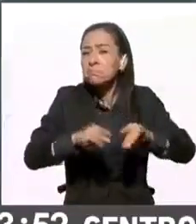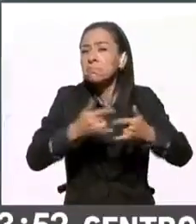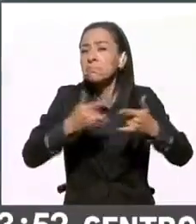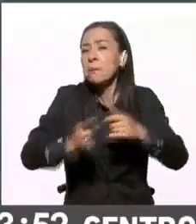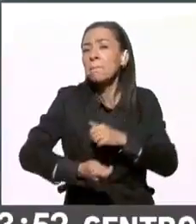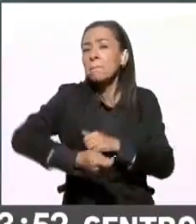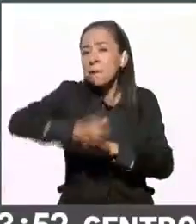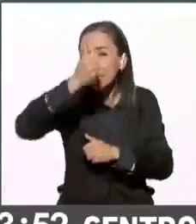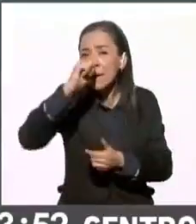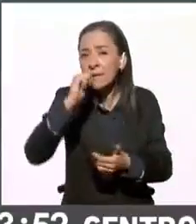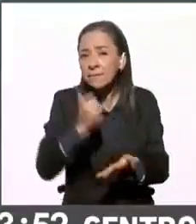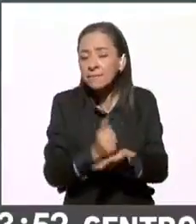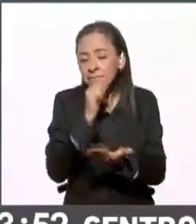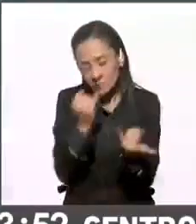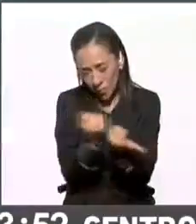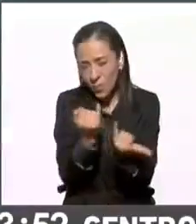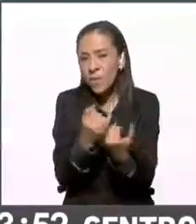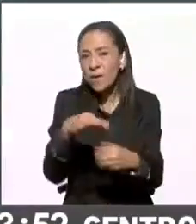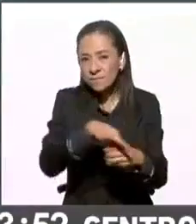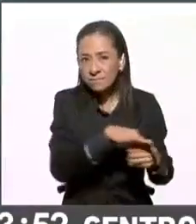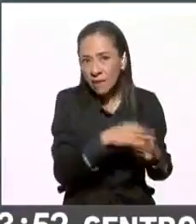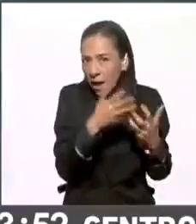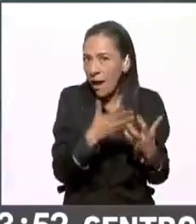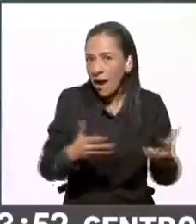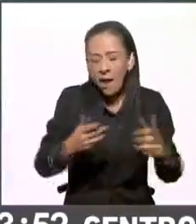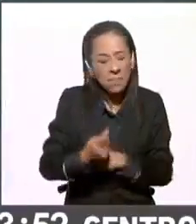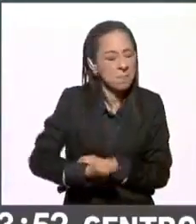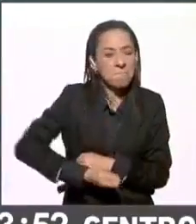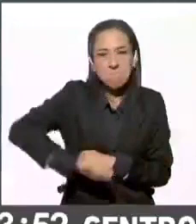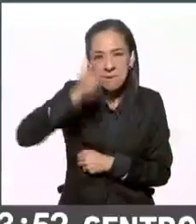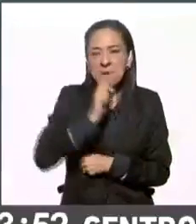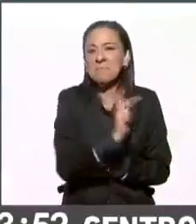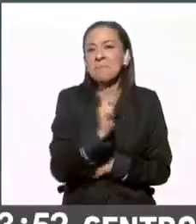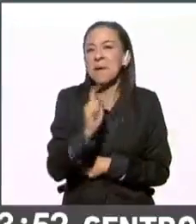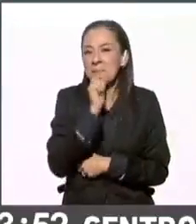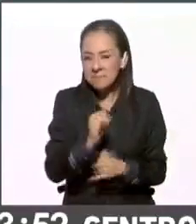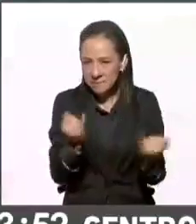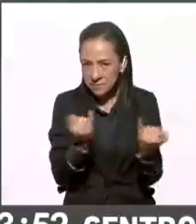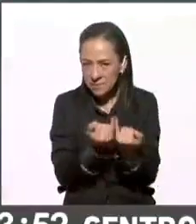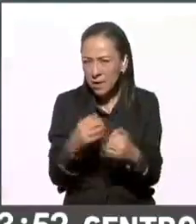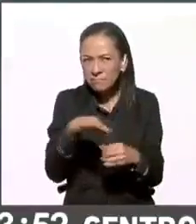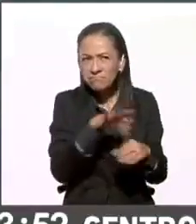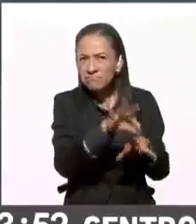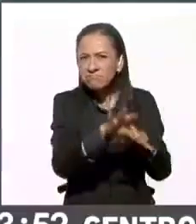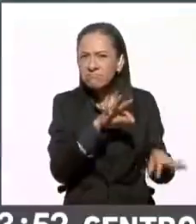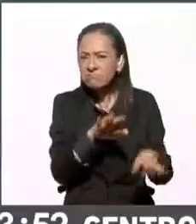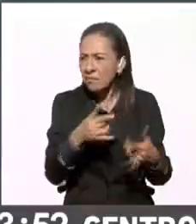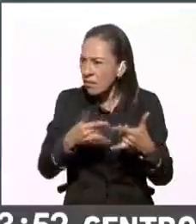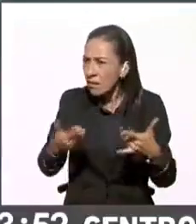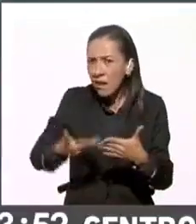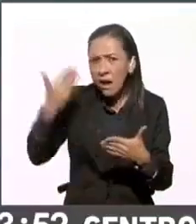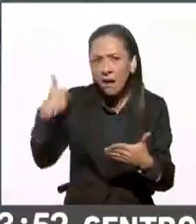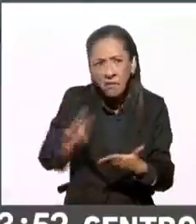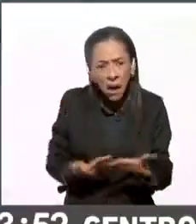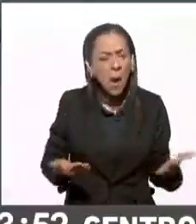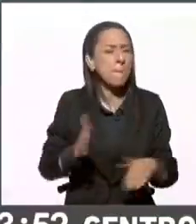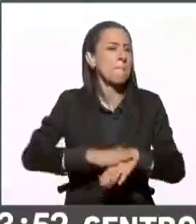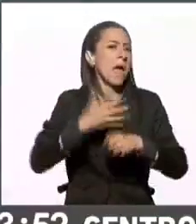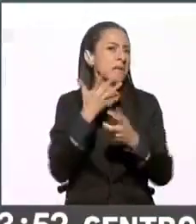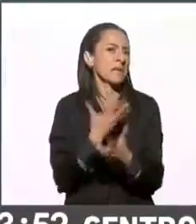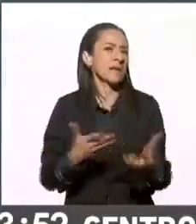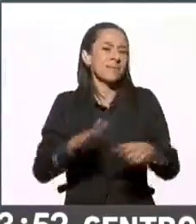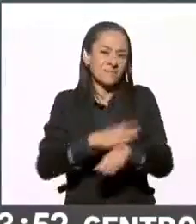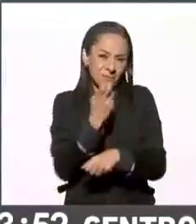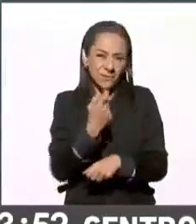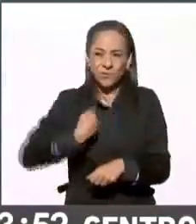electoral también ha sido una jornada electoral histórica las elecciones más grandes de la historia y por eso estamos aquí unidos por